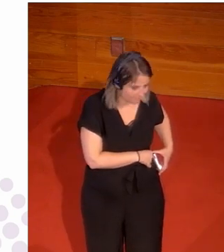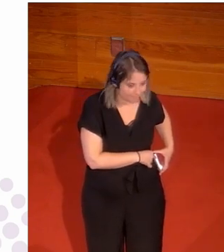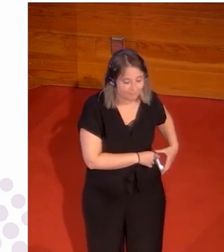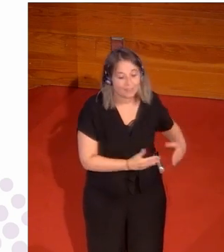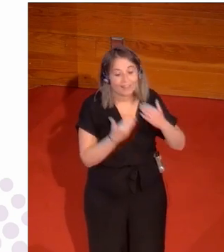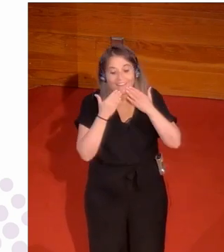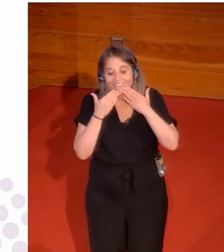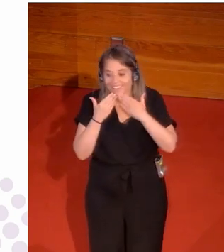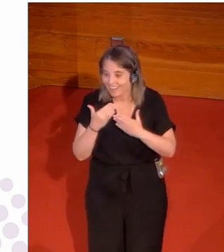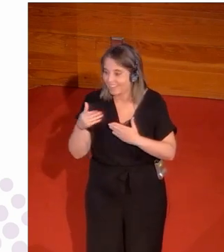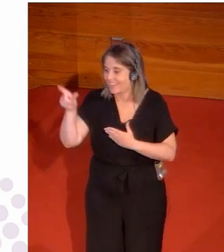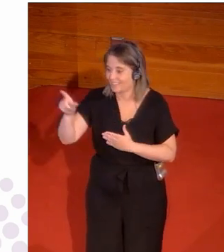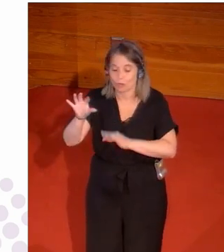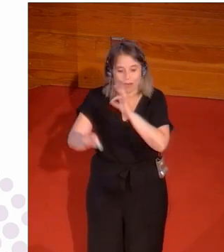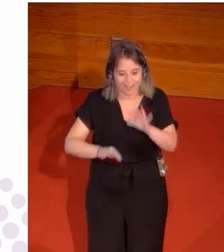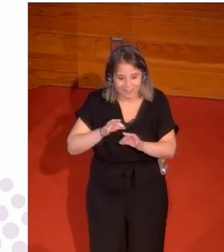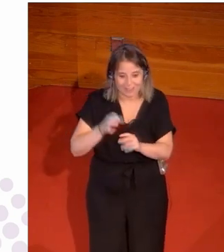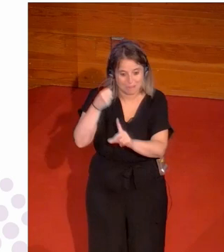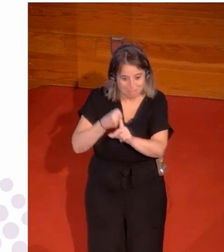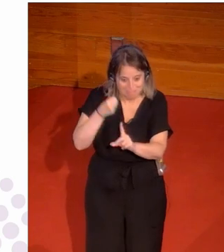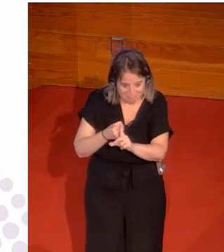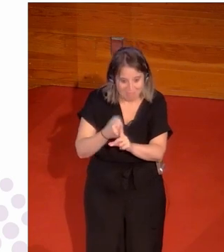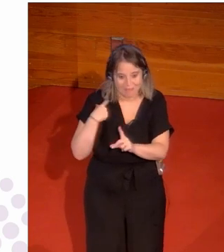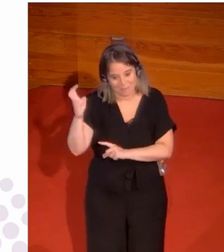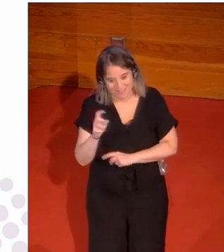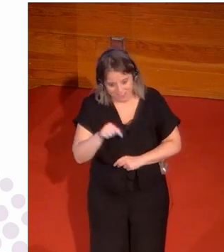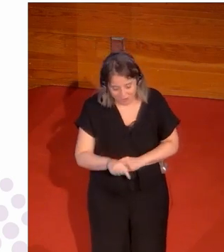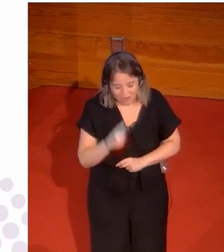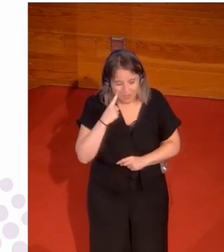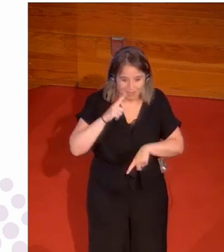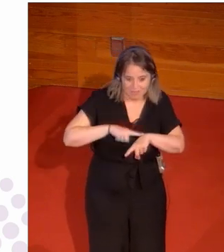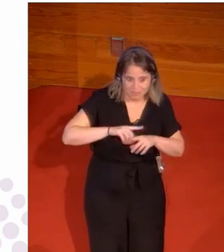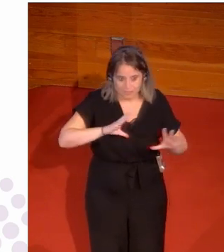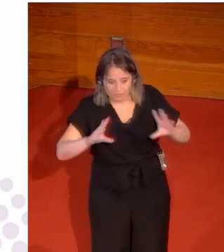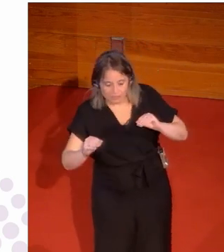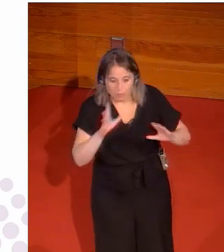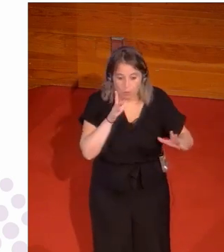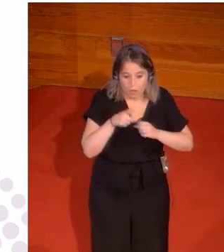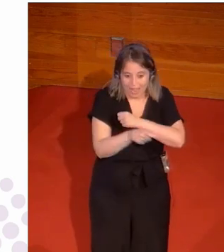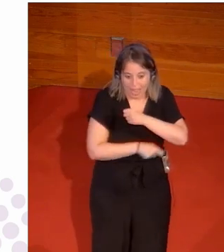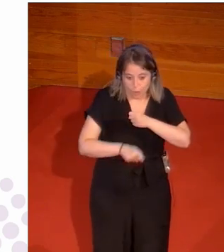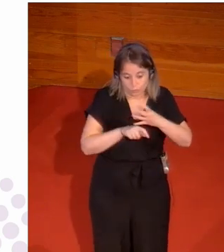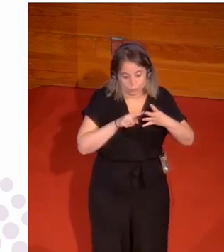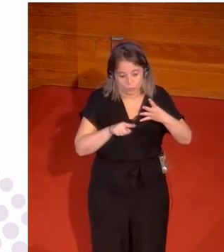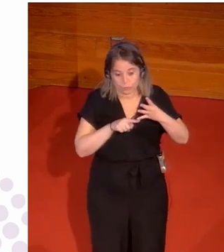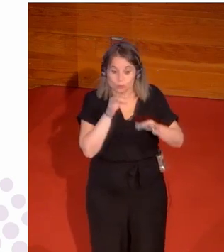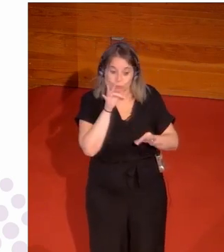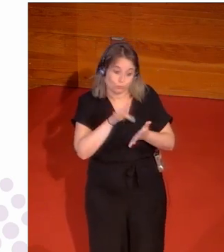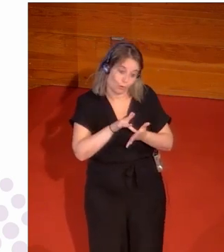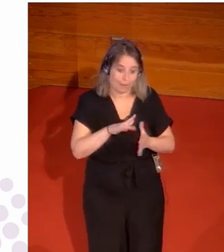a José Félix el empeño en venir y en poder ajustar el día, porque en los finales de agosto uno está de vacaciones.